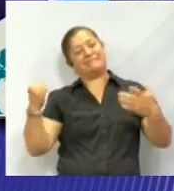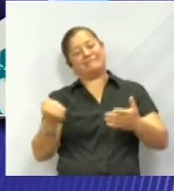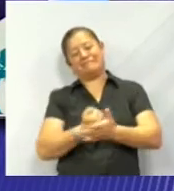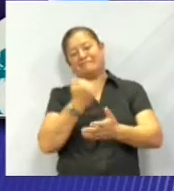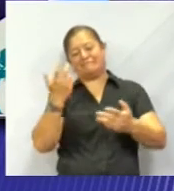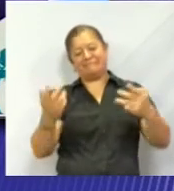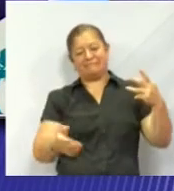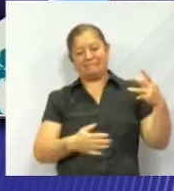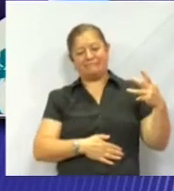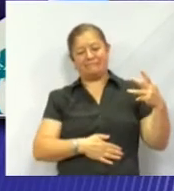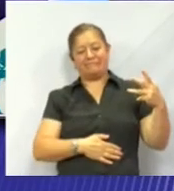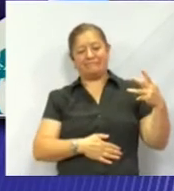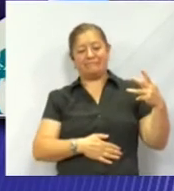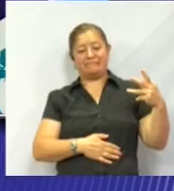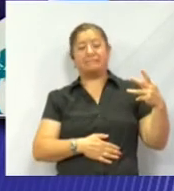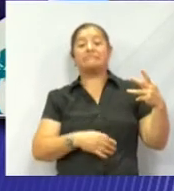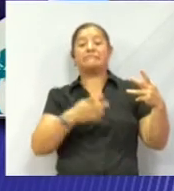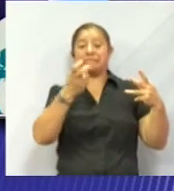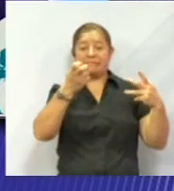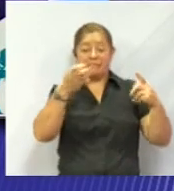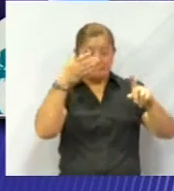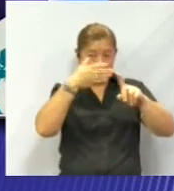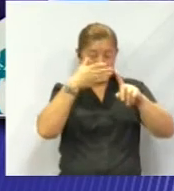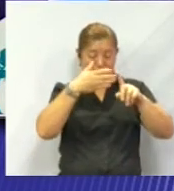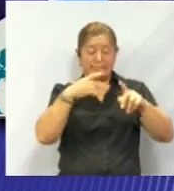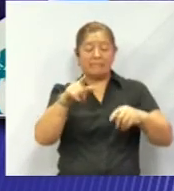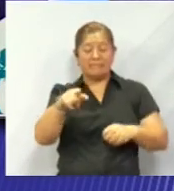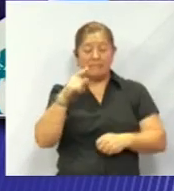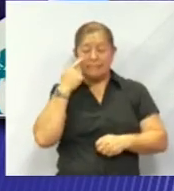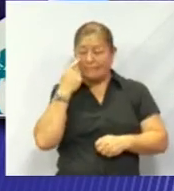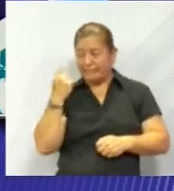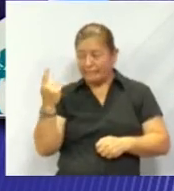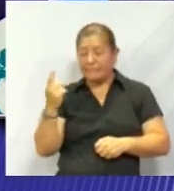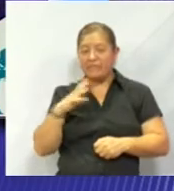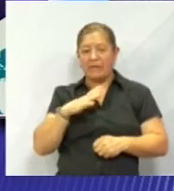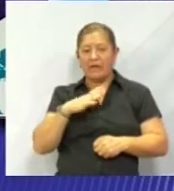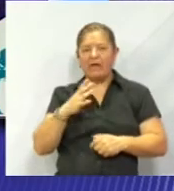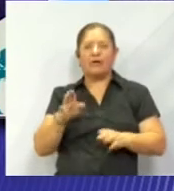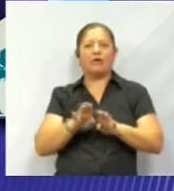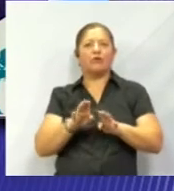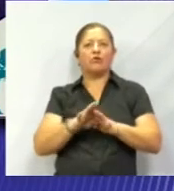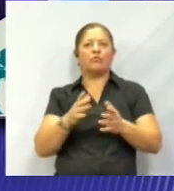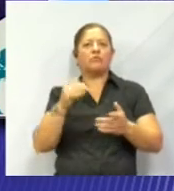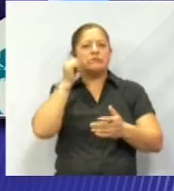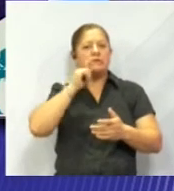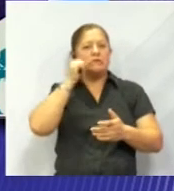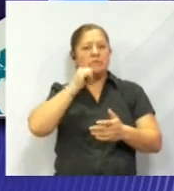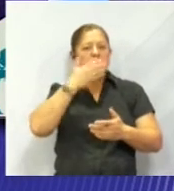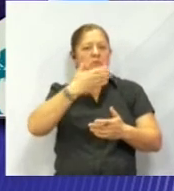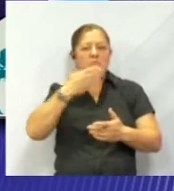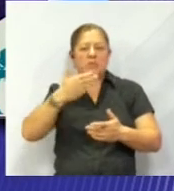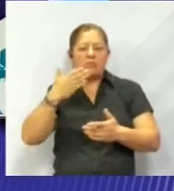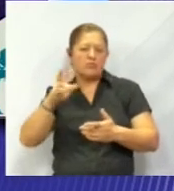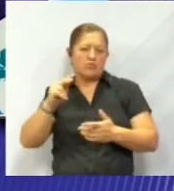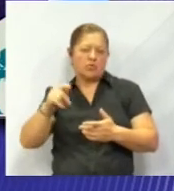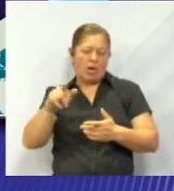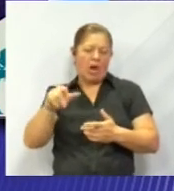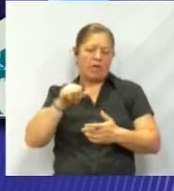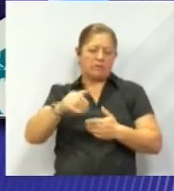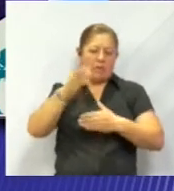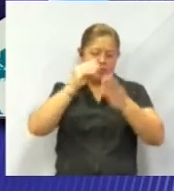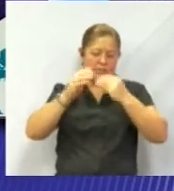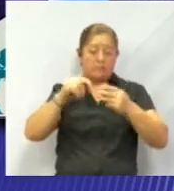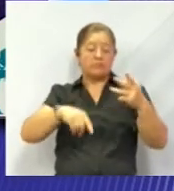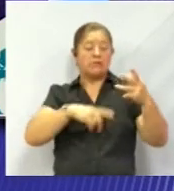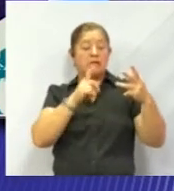No hay problema, no hay problema. De eso se trata, ¿no? De eso se trata, que a través también de no tener siempre las respuestas, podamos aprender. Y en la